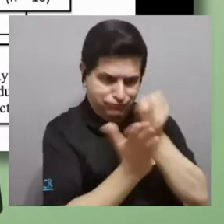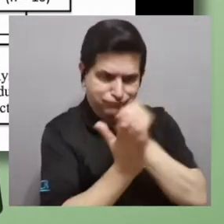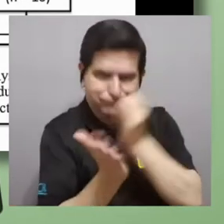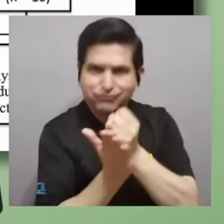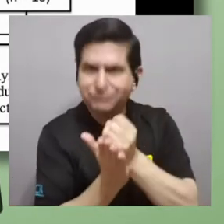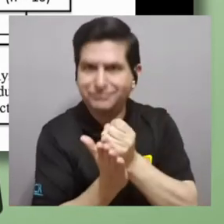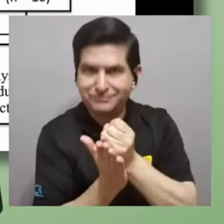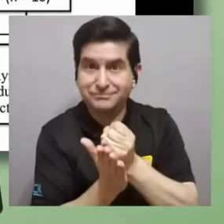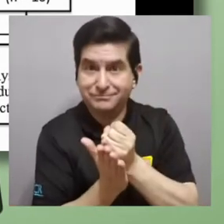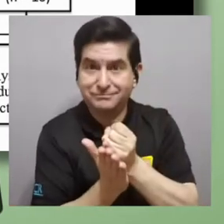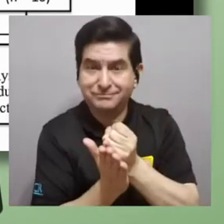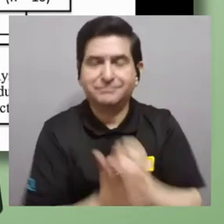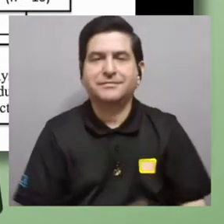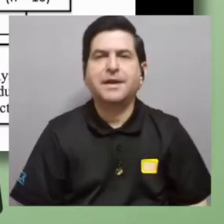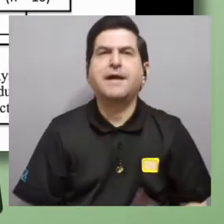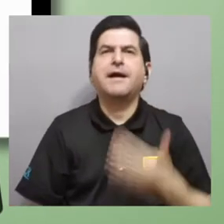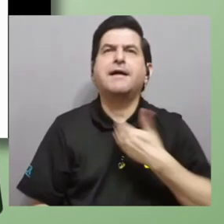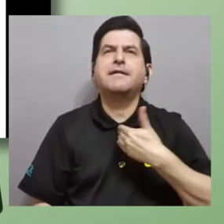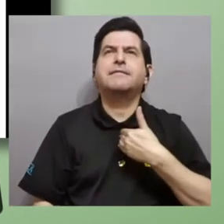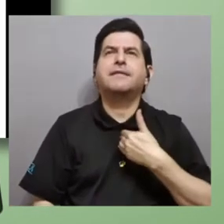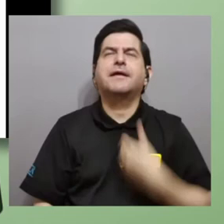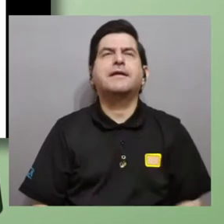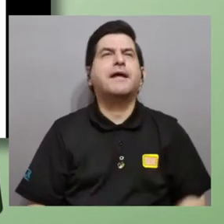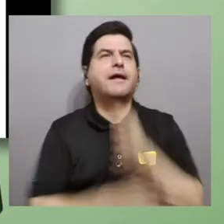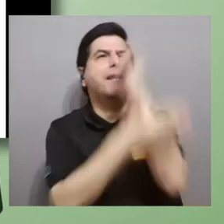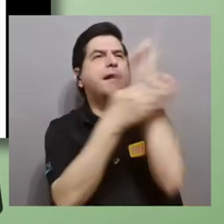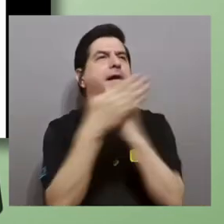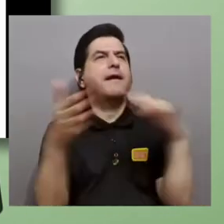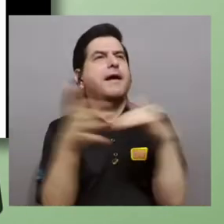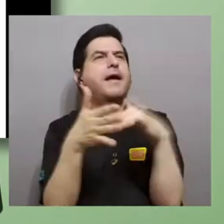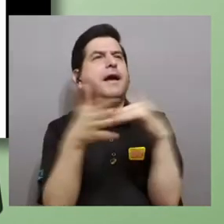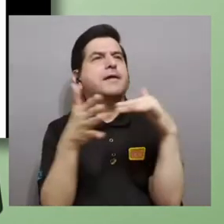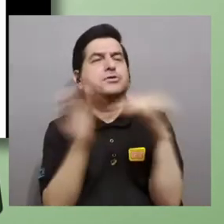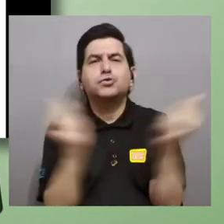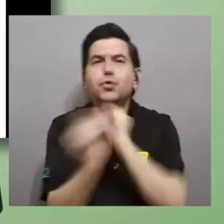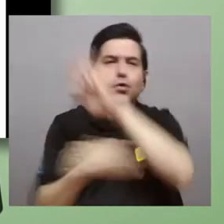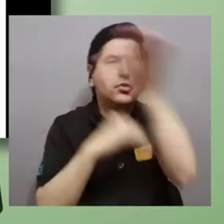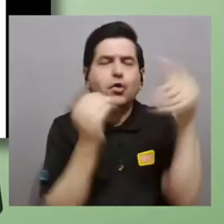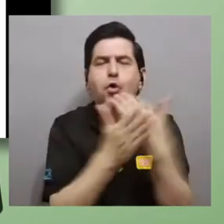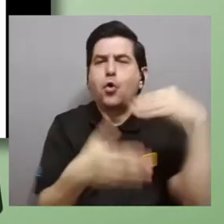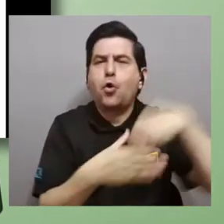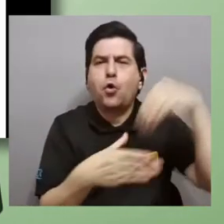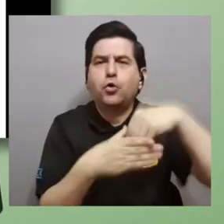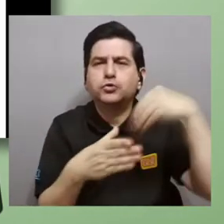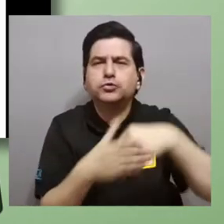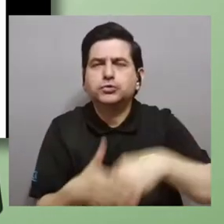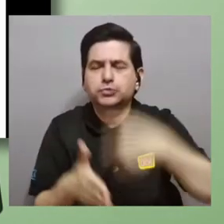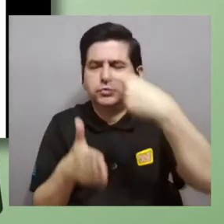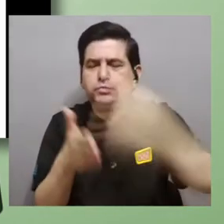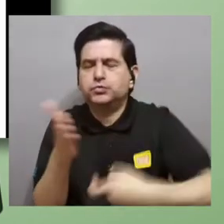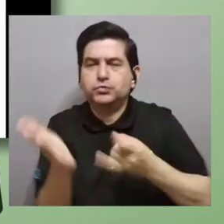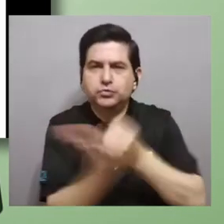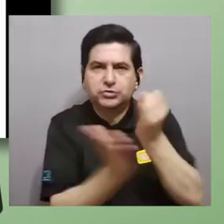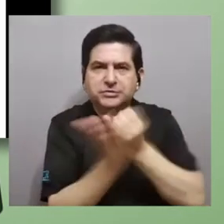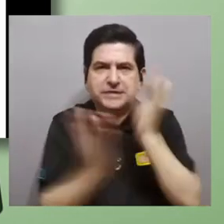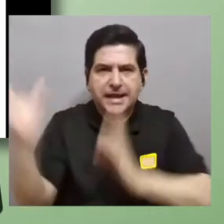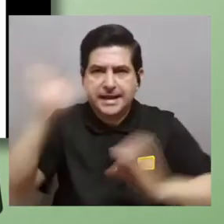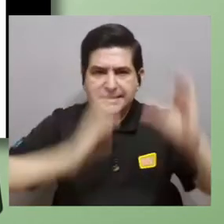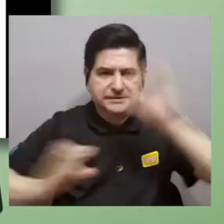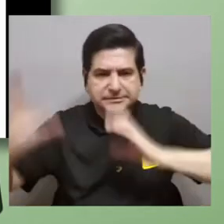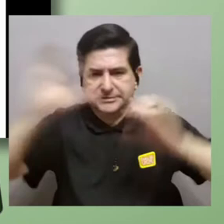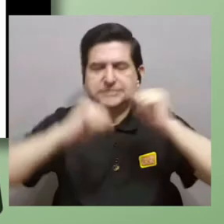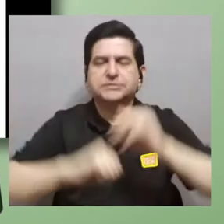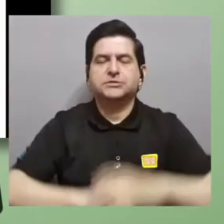investigación pues tenemos que diseñar un estudio con todos los componentes rigurosos de la investigación